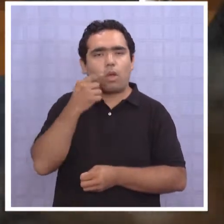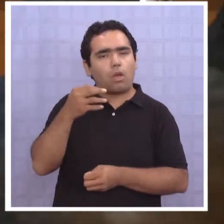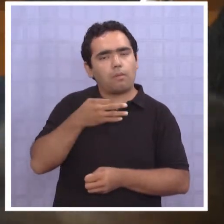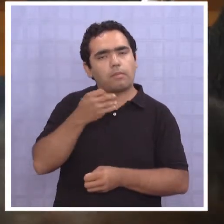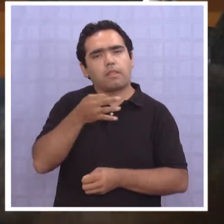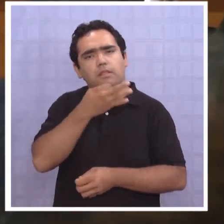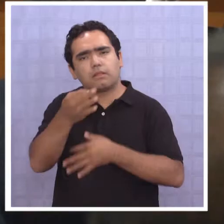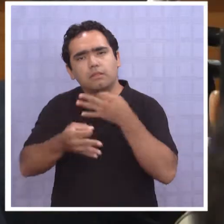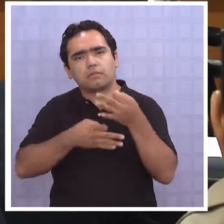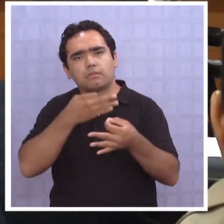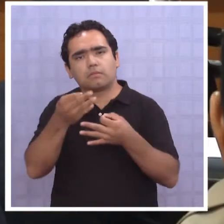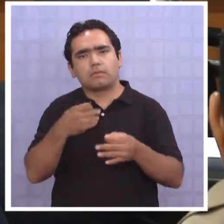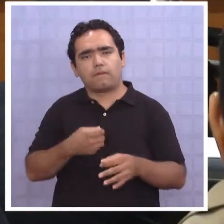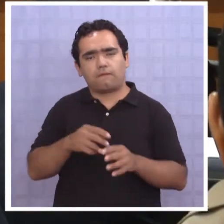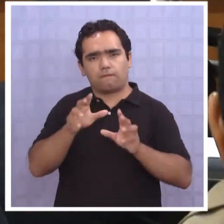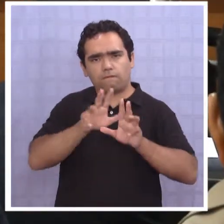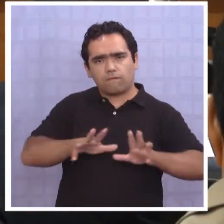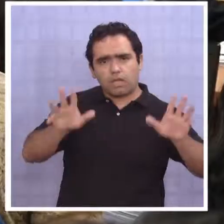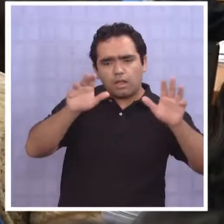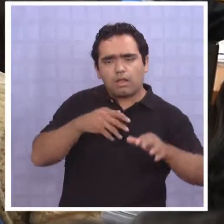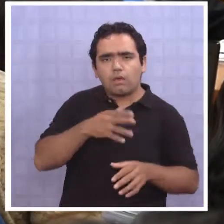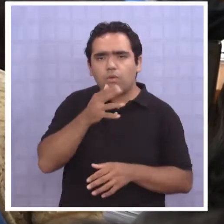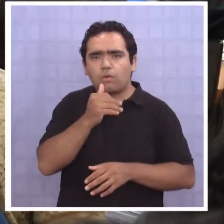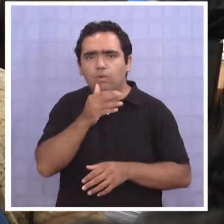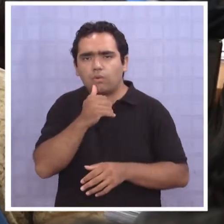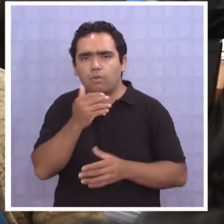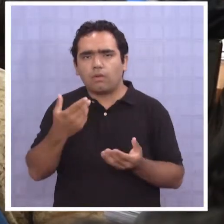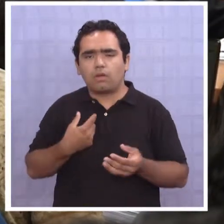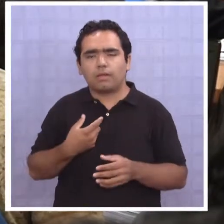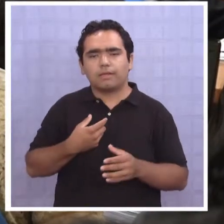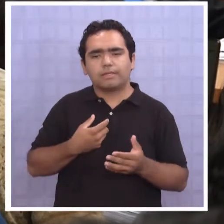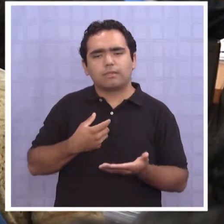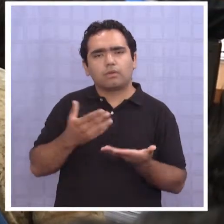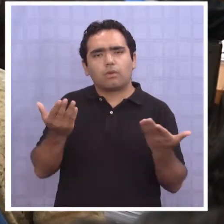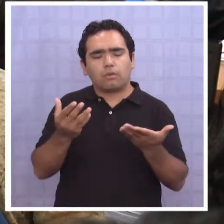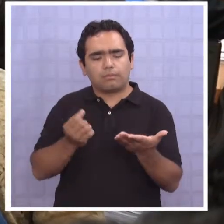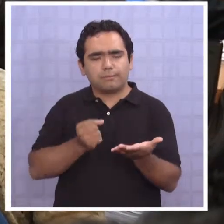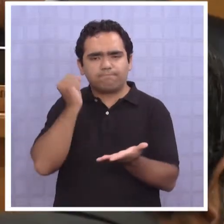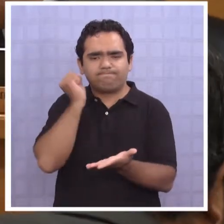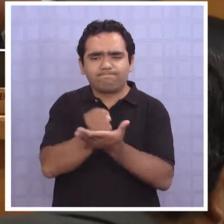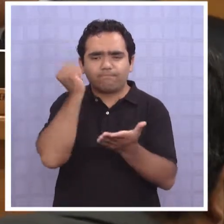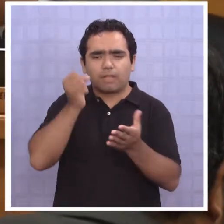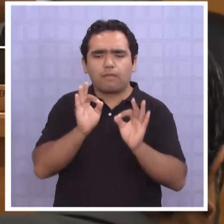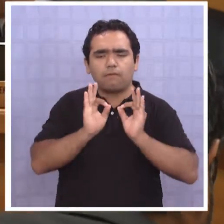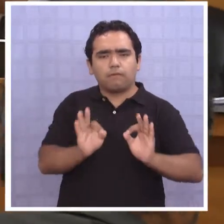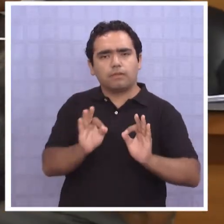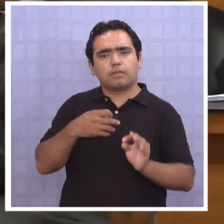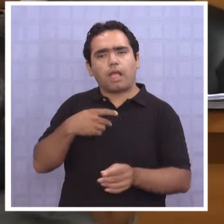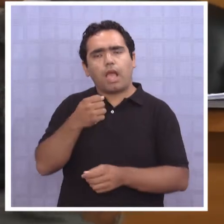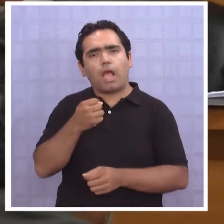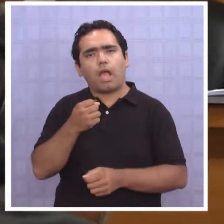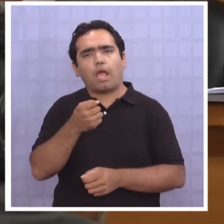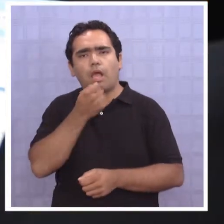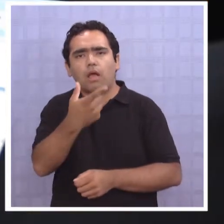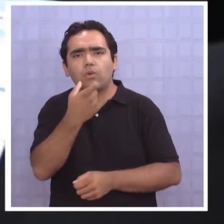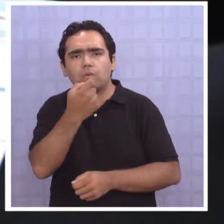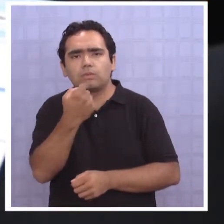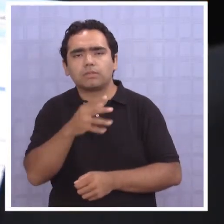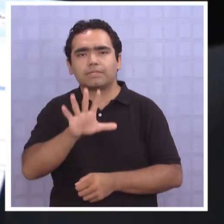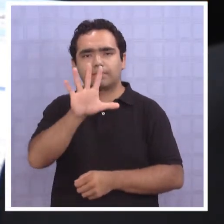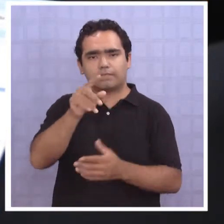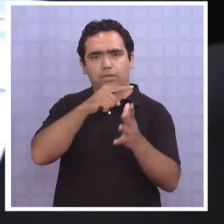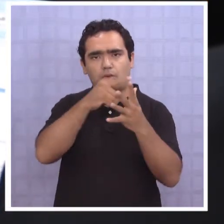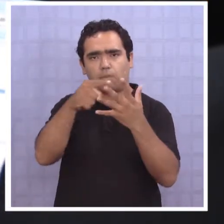aseveran que la fiscalía no ha logrado establecer de manera fehaciente los delitos que fundan sus acusaciones y que mantienen a cinco